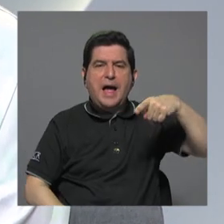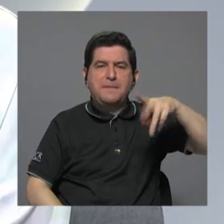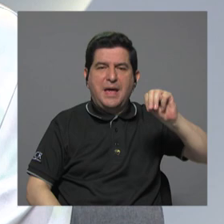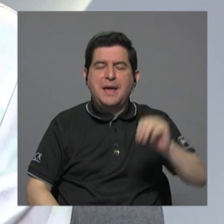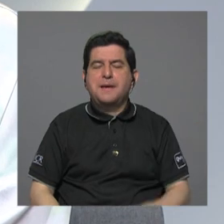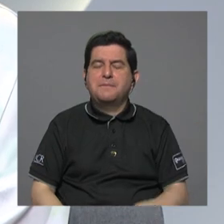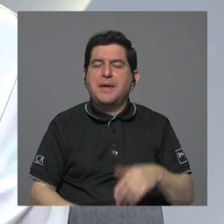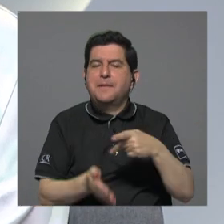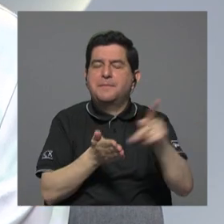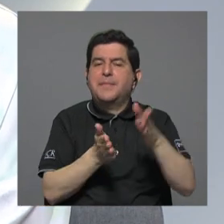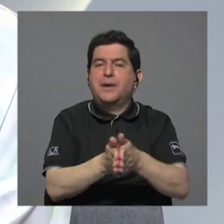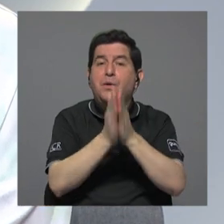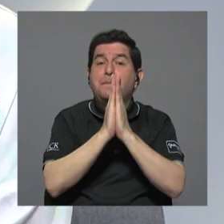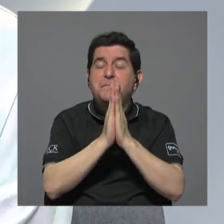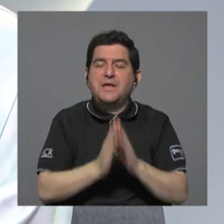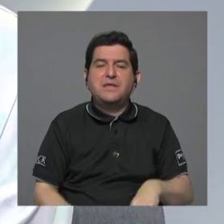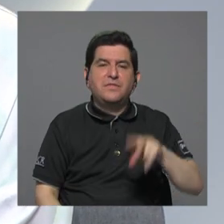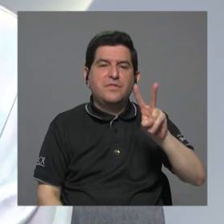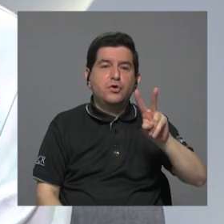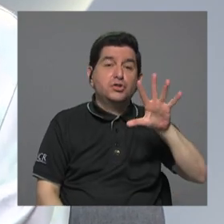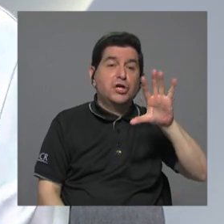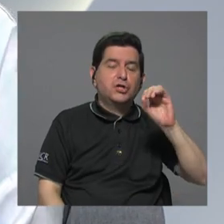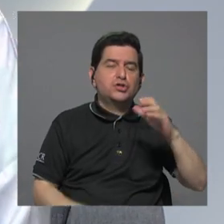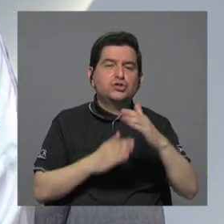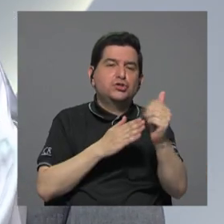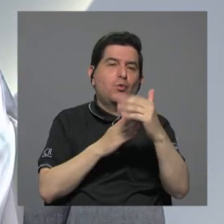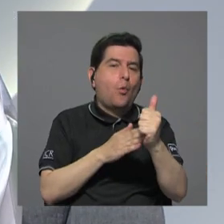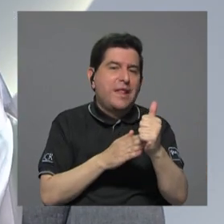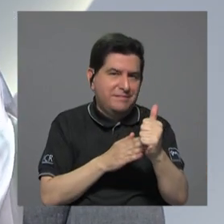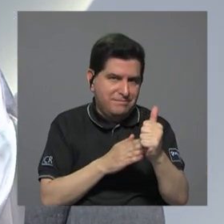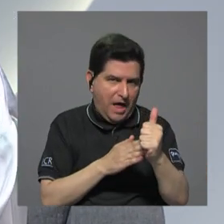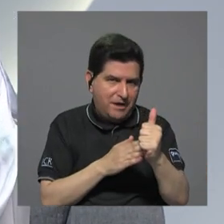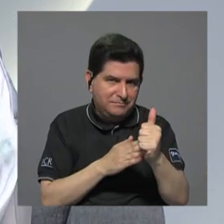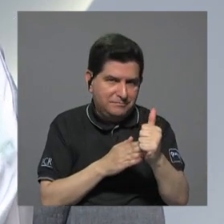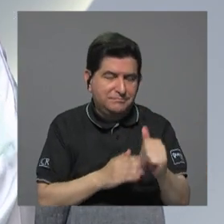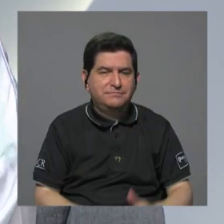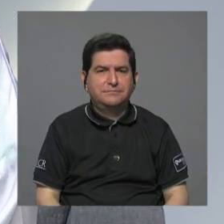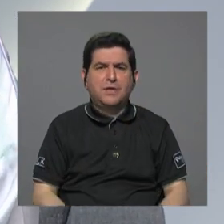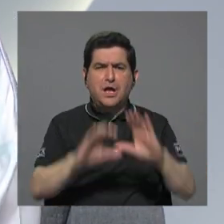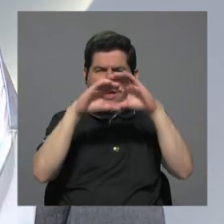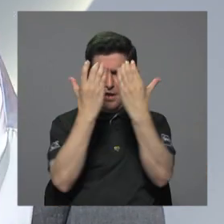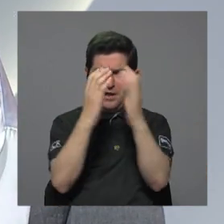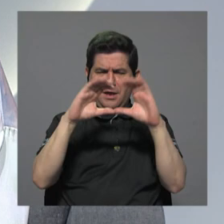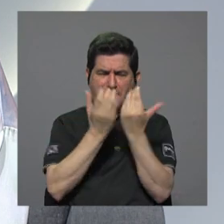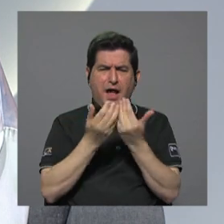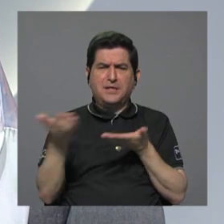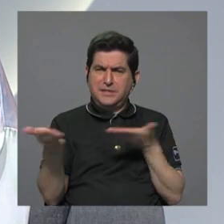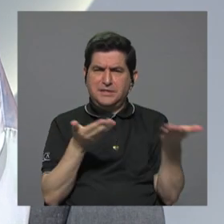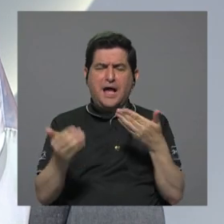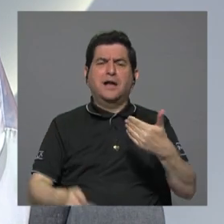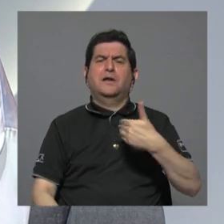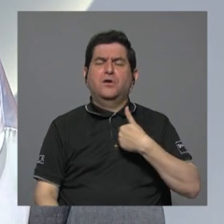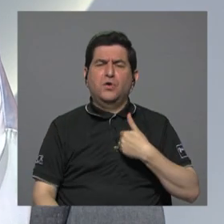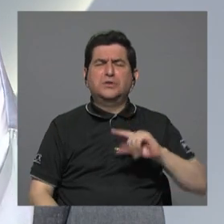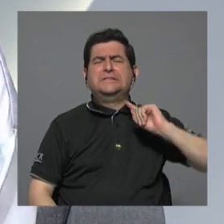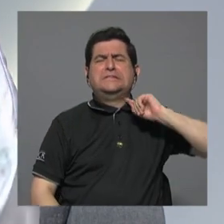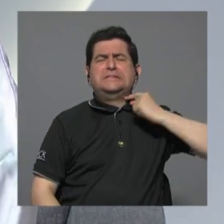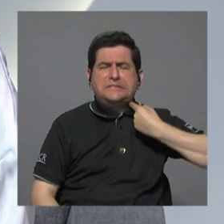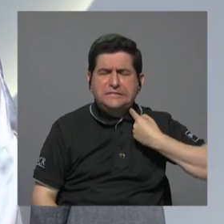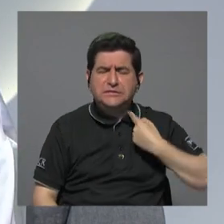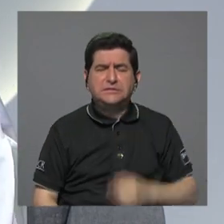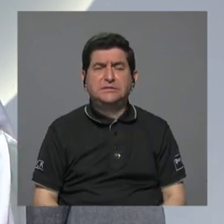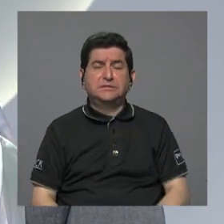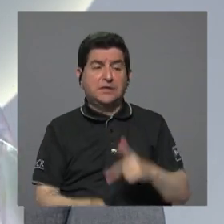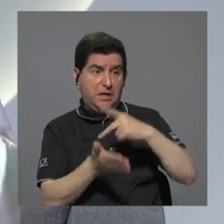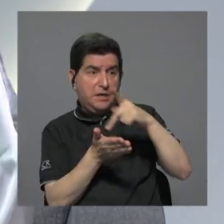cobra de base 250 dólares según y tiene un catálogo de servicios que encarece aún más los